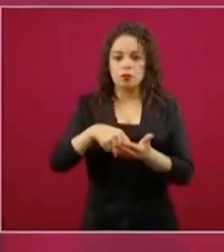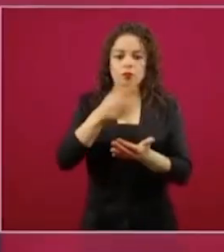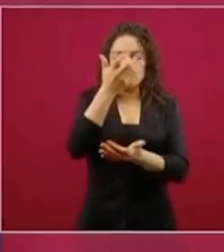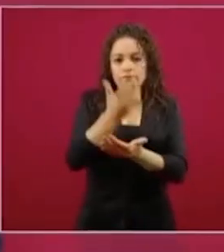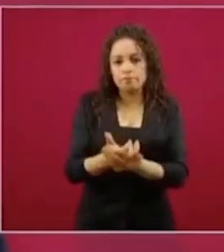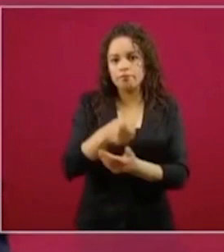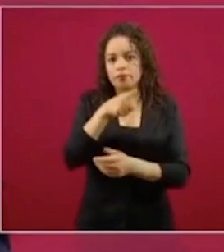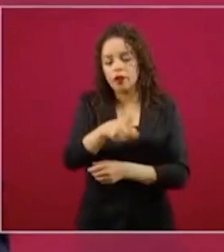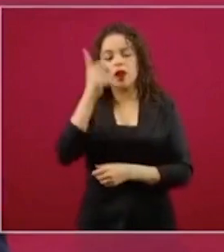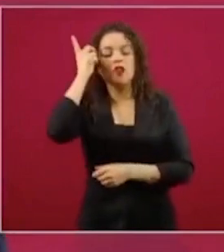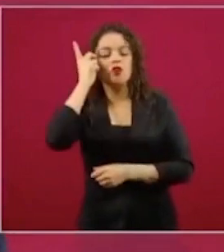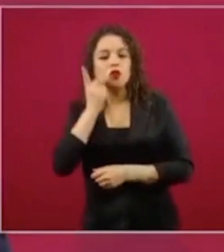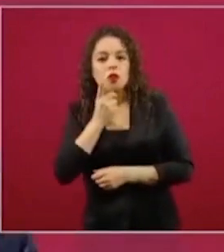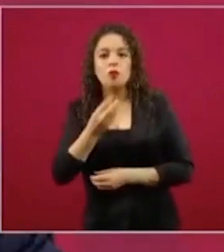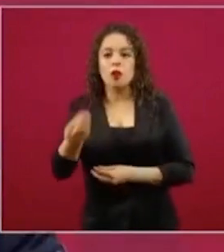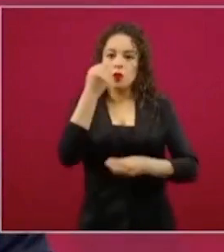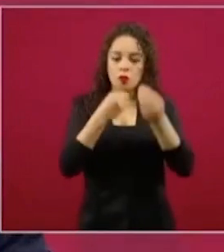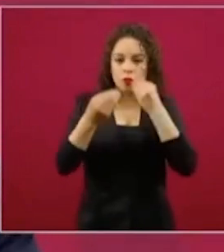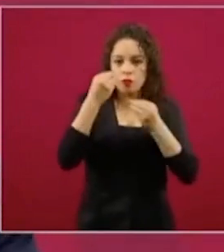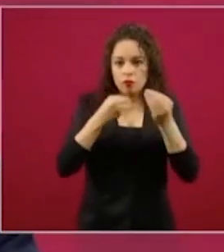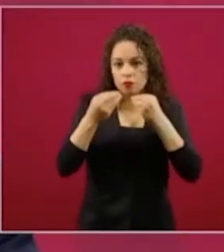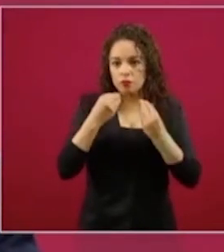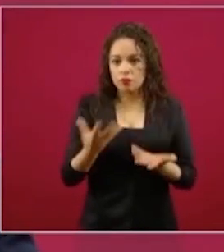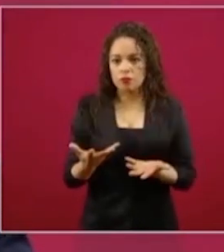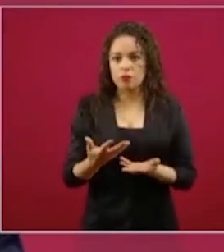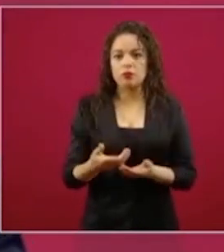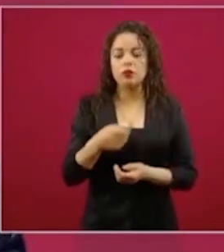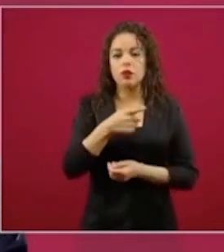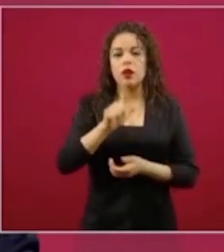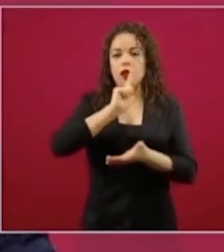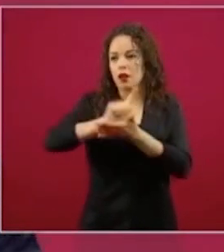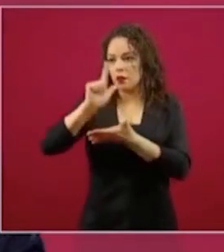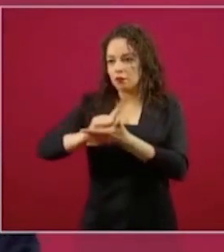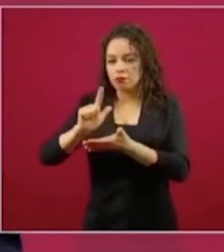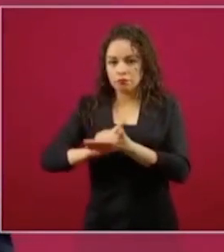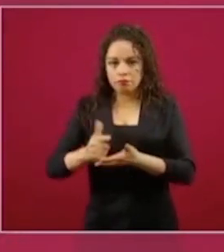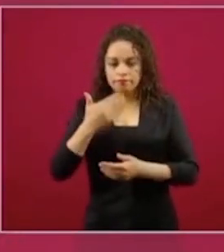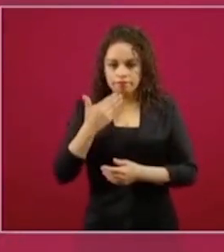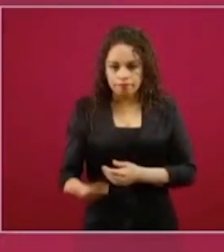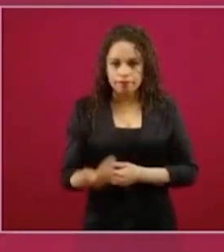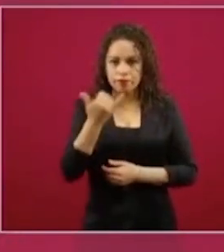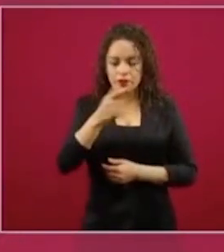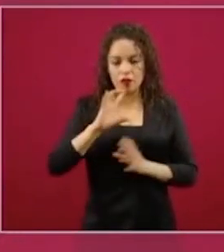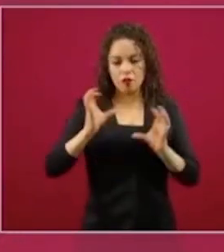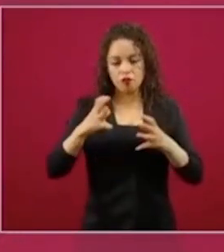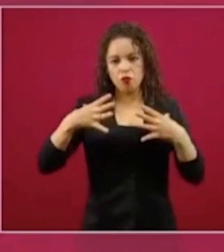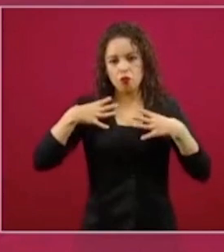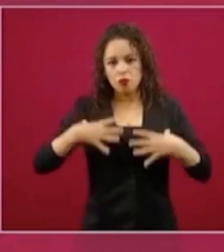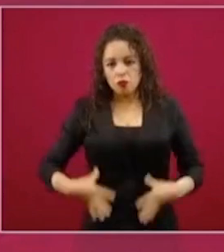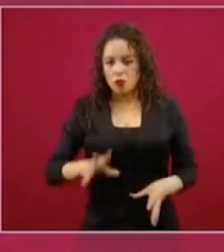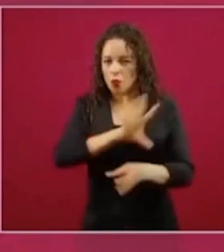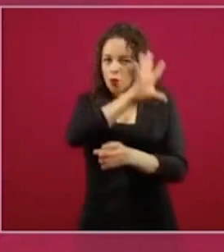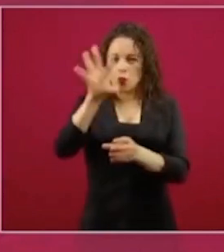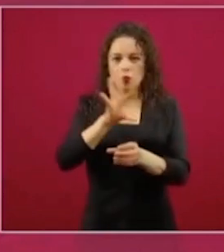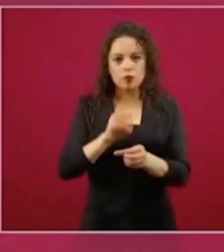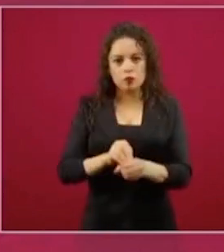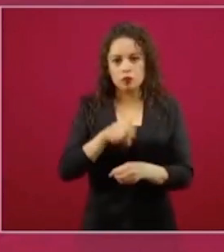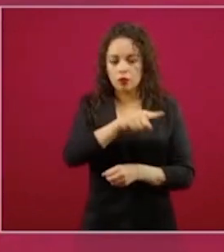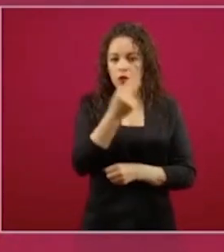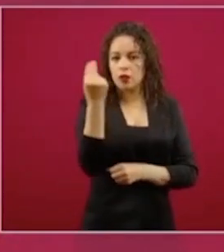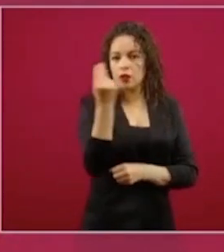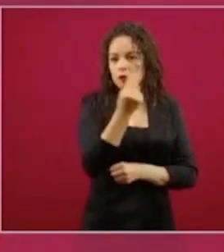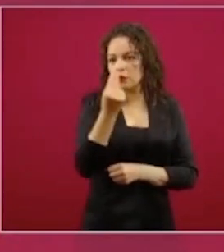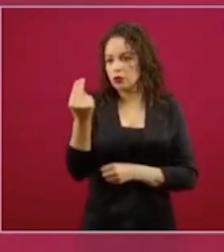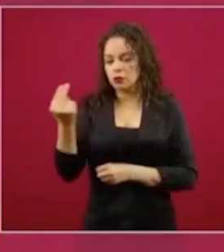para la alimentación, que contaran con lavandería, con aseo, con todo lo que merecen